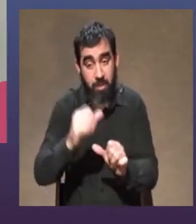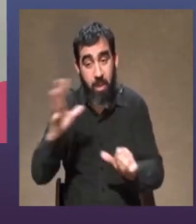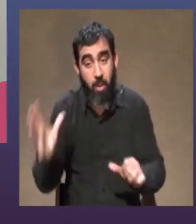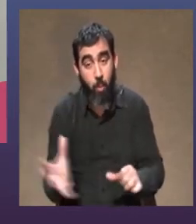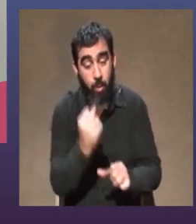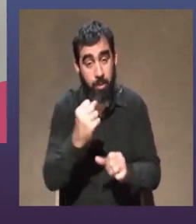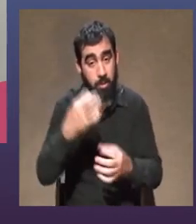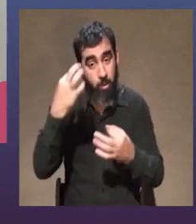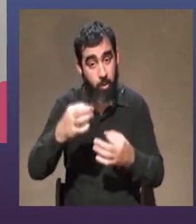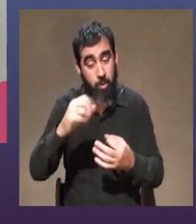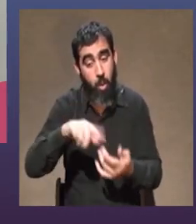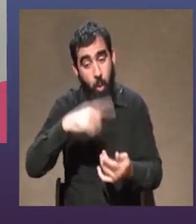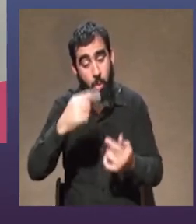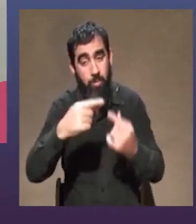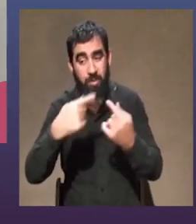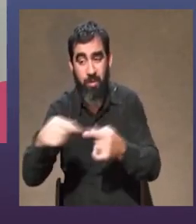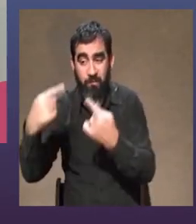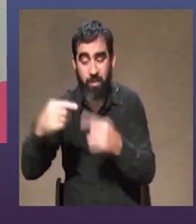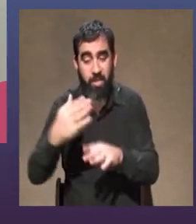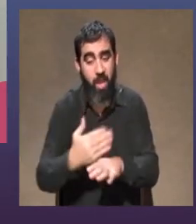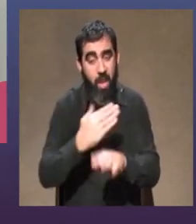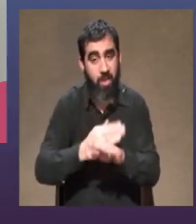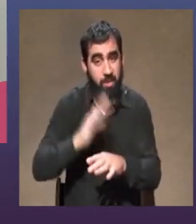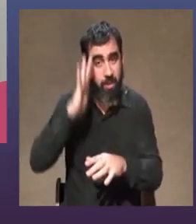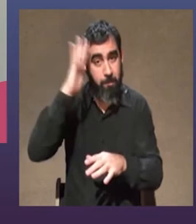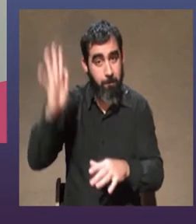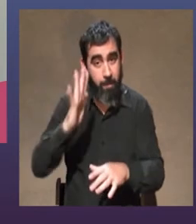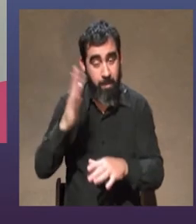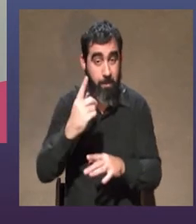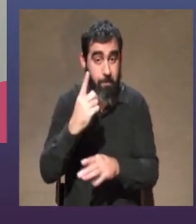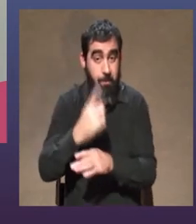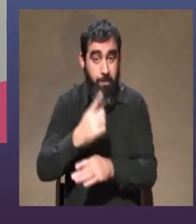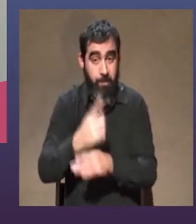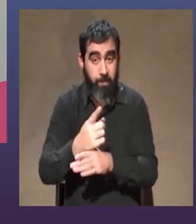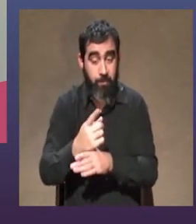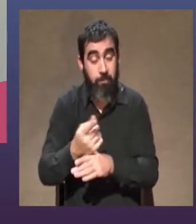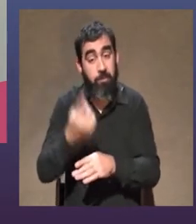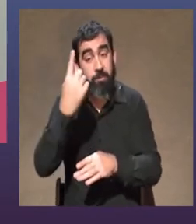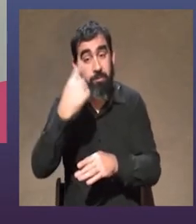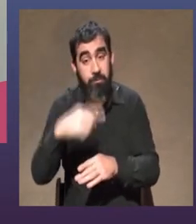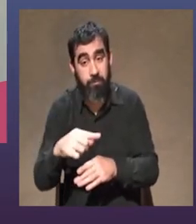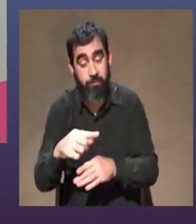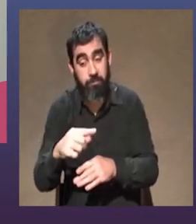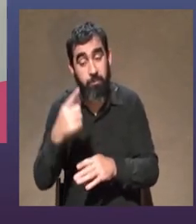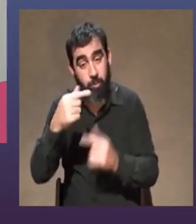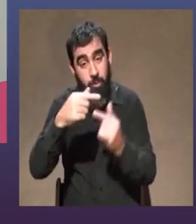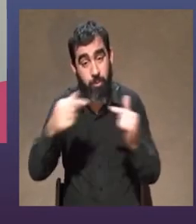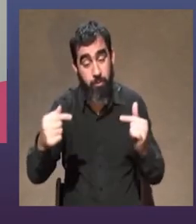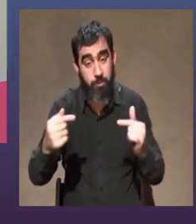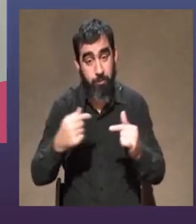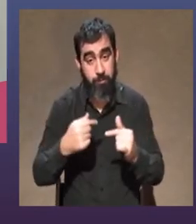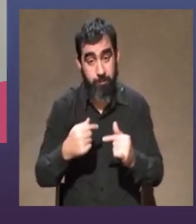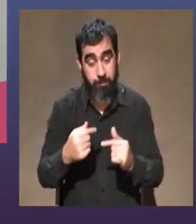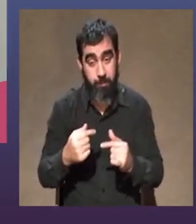está en otra baldosa que no era la que esperaba, o la que soñó. Entonces, una de las cosas que